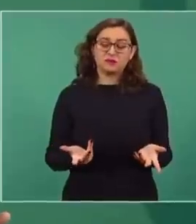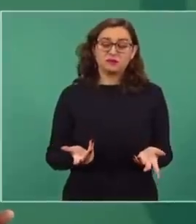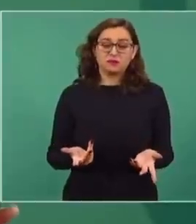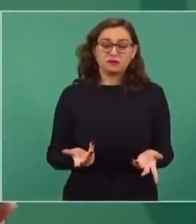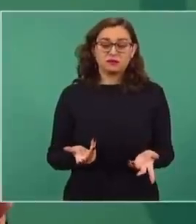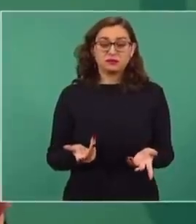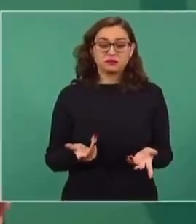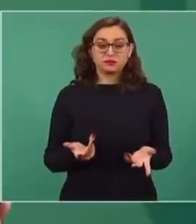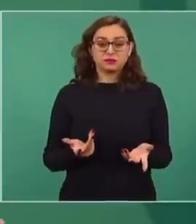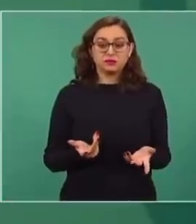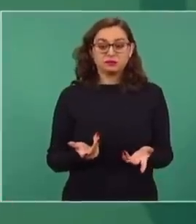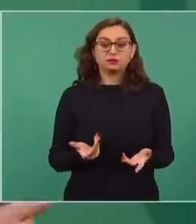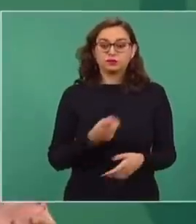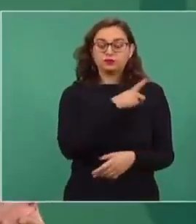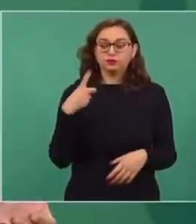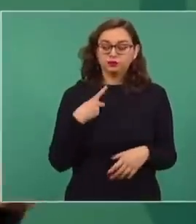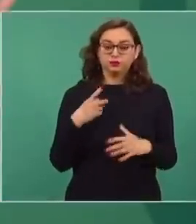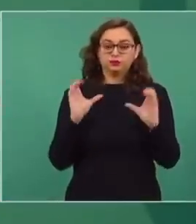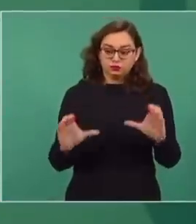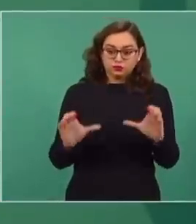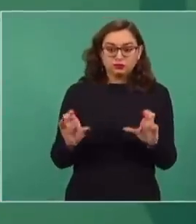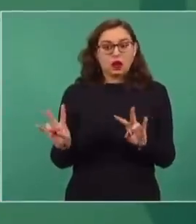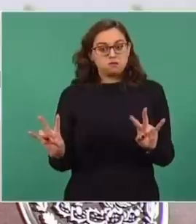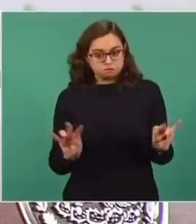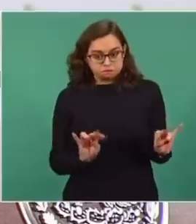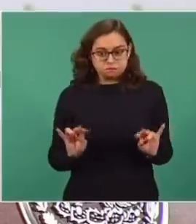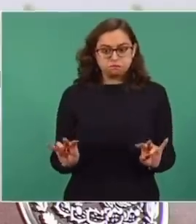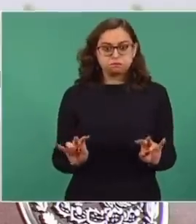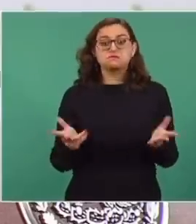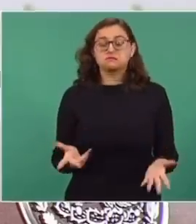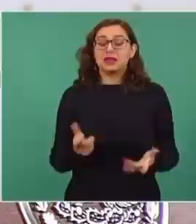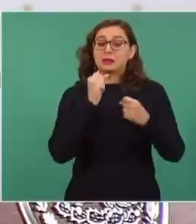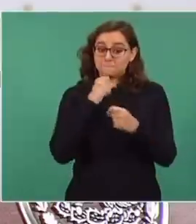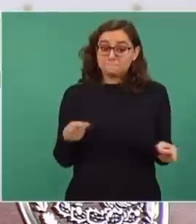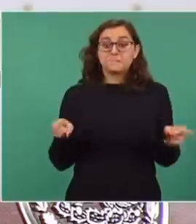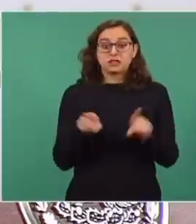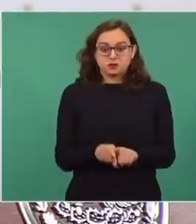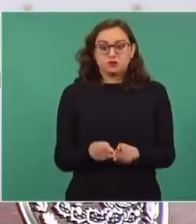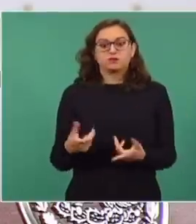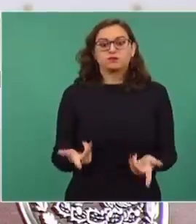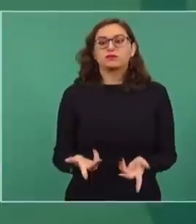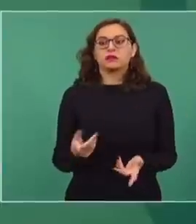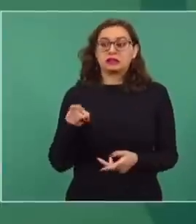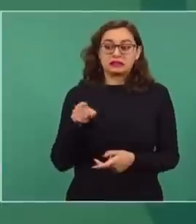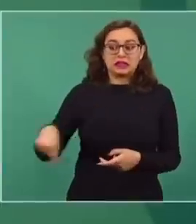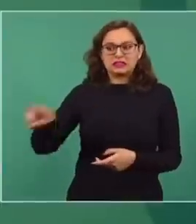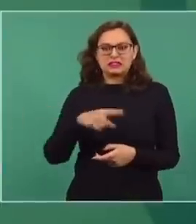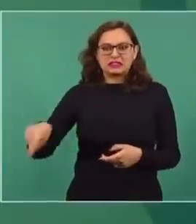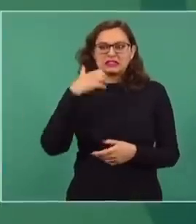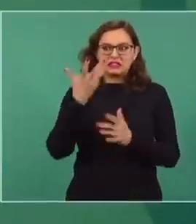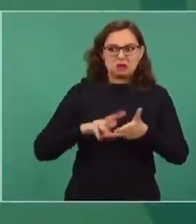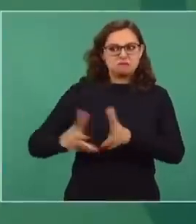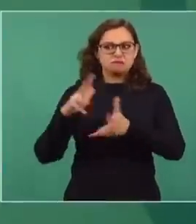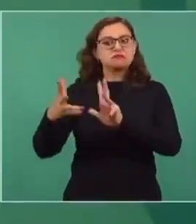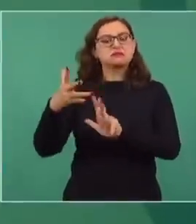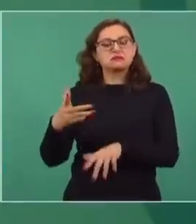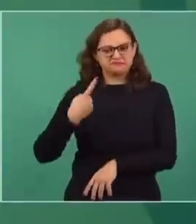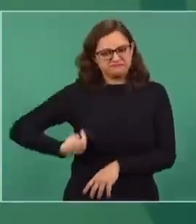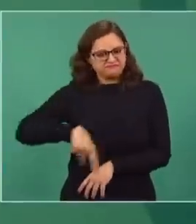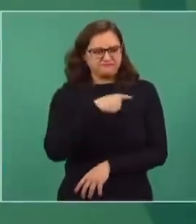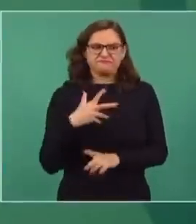estar pendientes, pero también no caer en la trampa de la provocación, sacarle la vuelta,